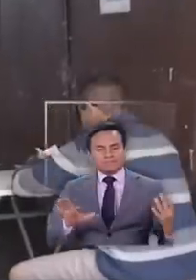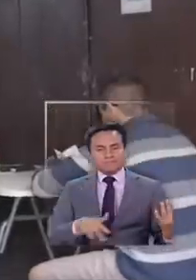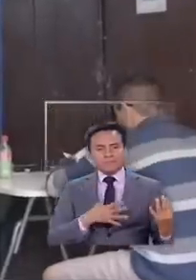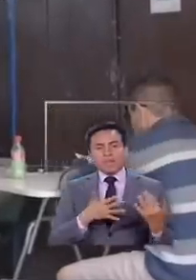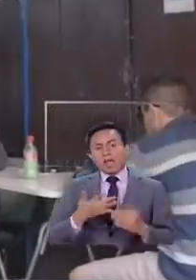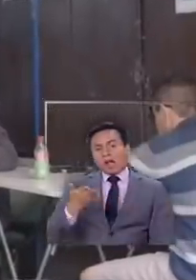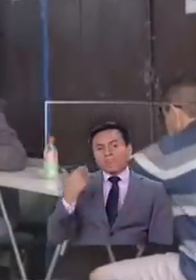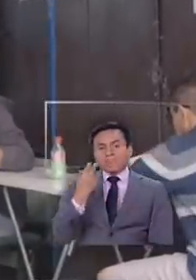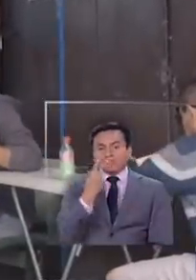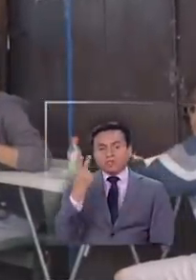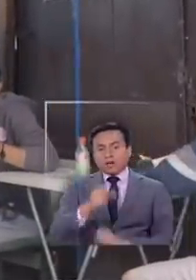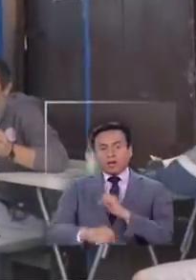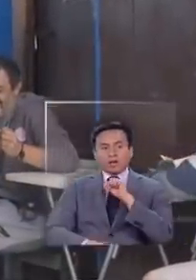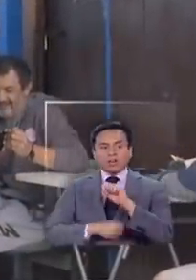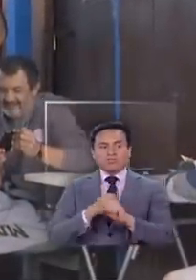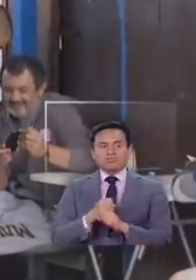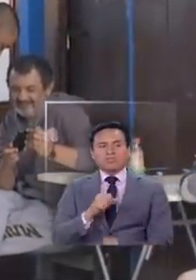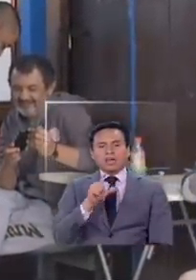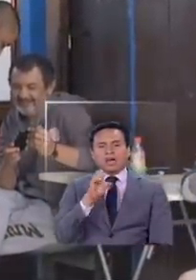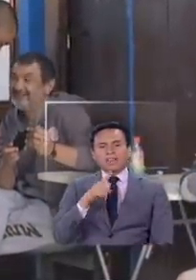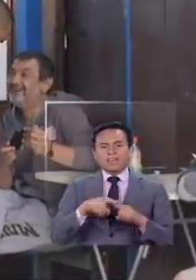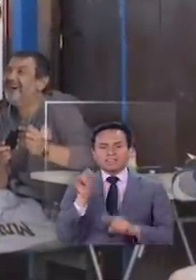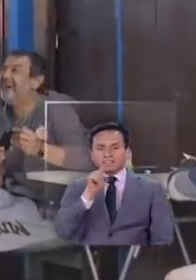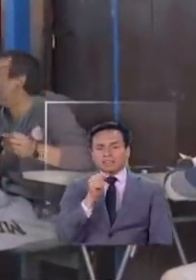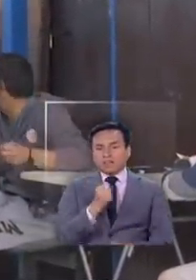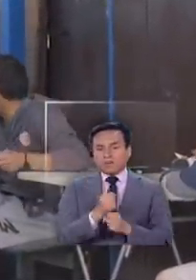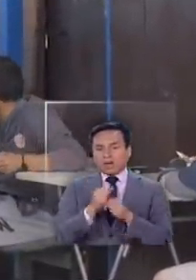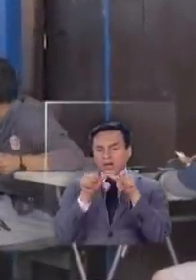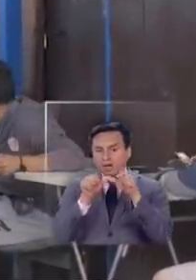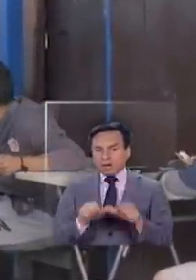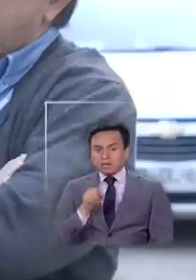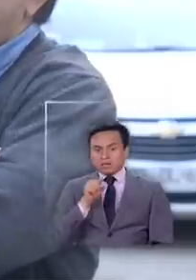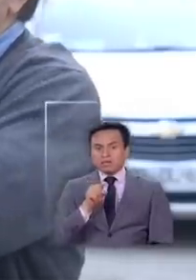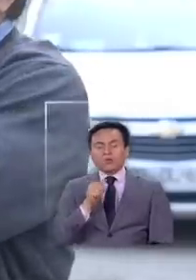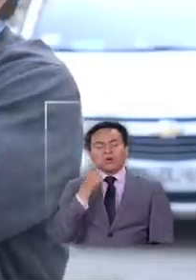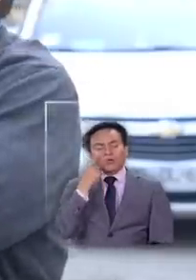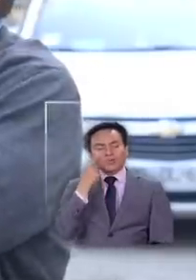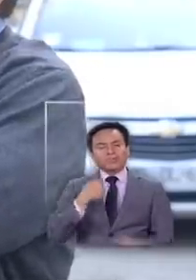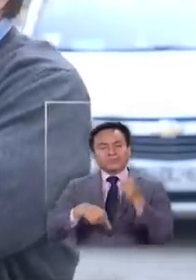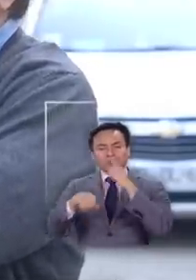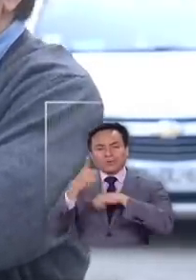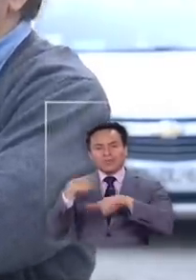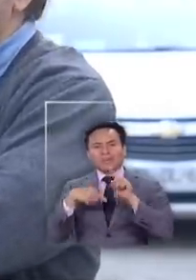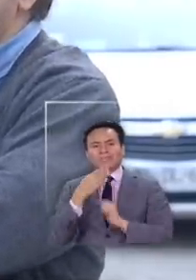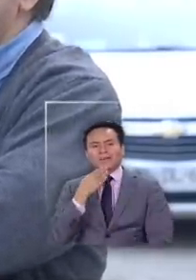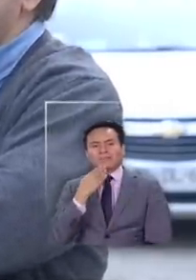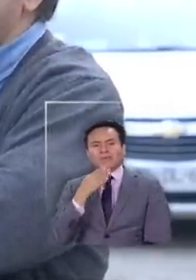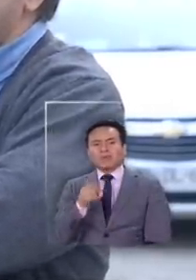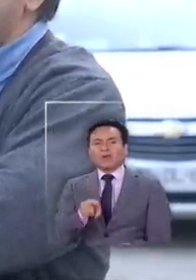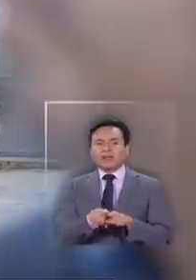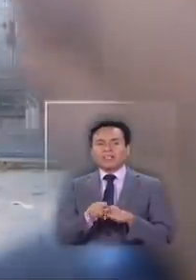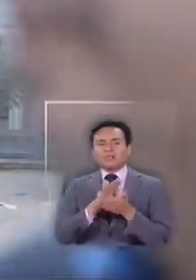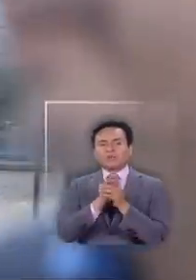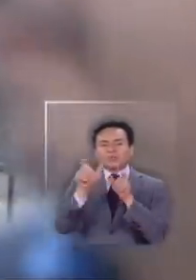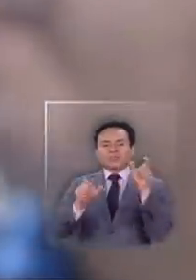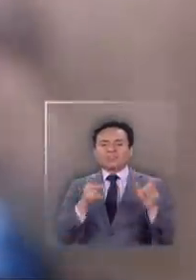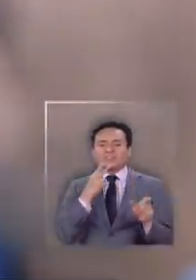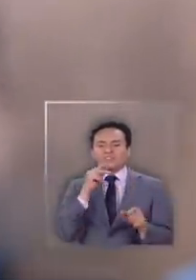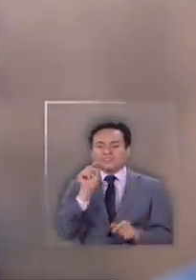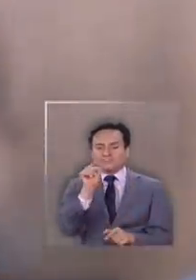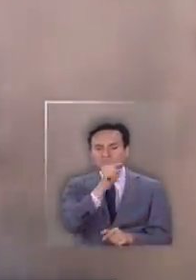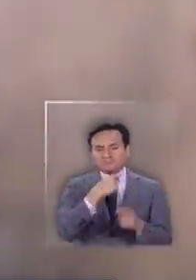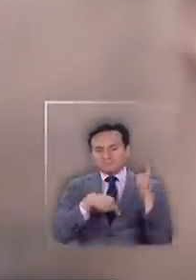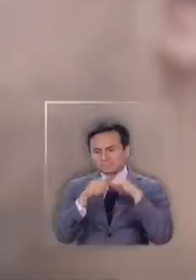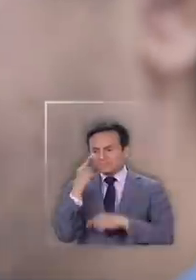Hace 22 años que Alexis Valenzuela trabaja en este lugar no solo conoce bien su historia también la de todos los que viven ahí